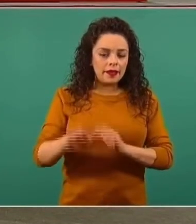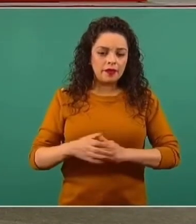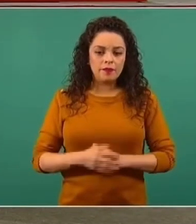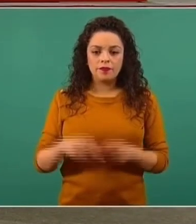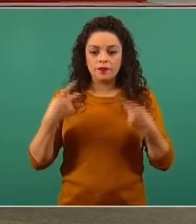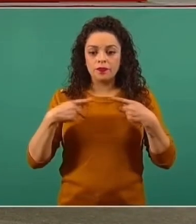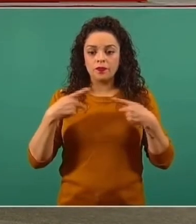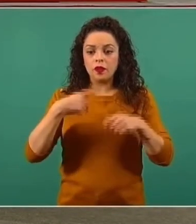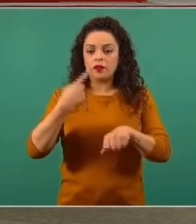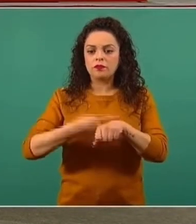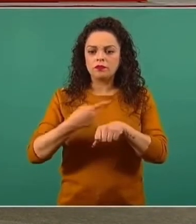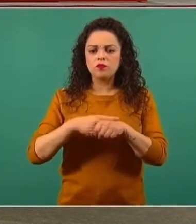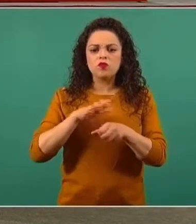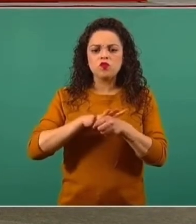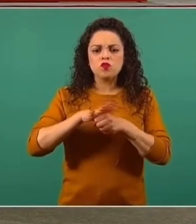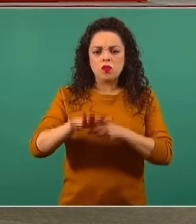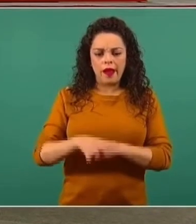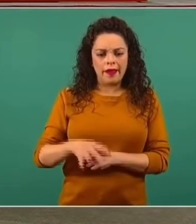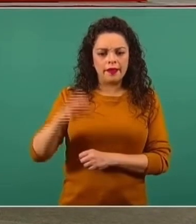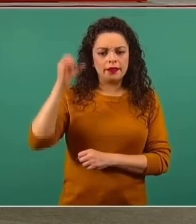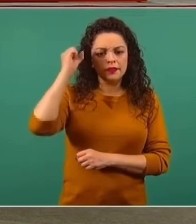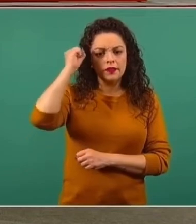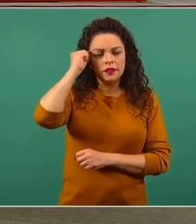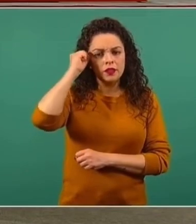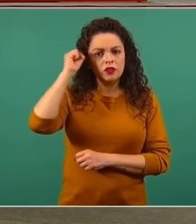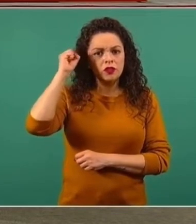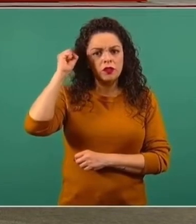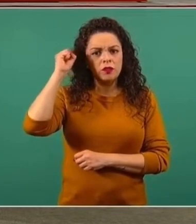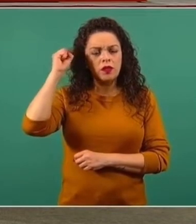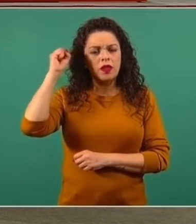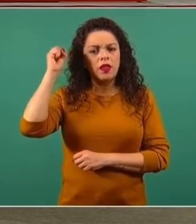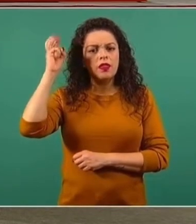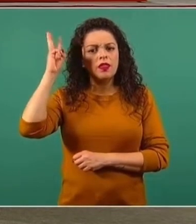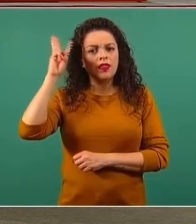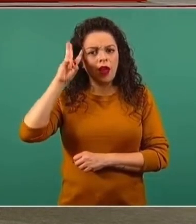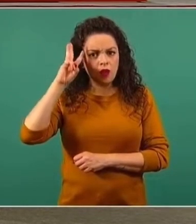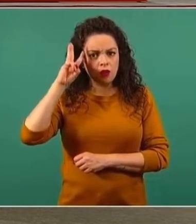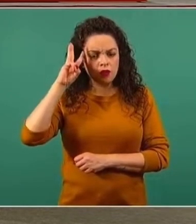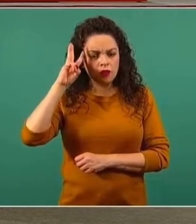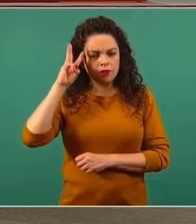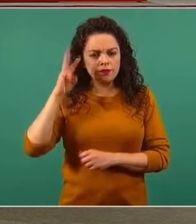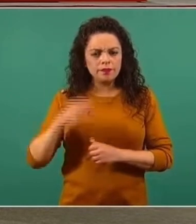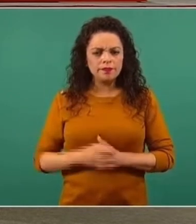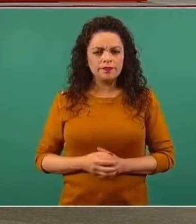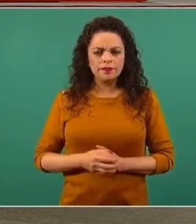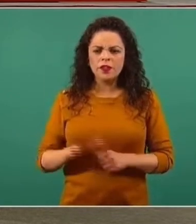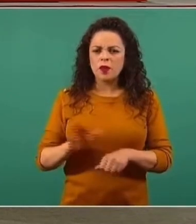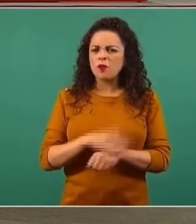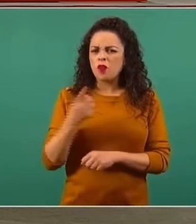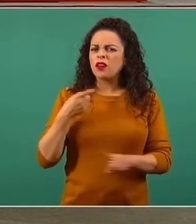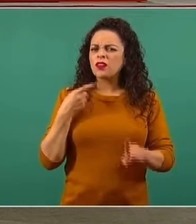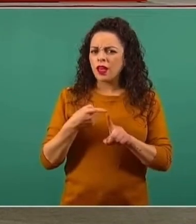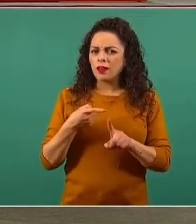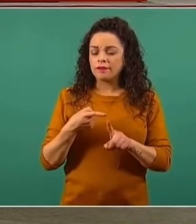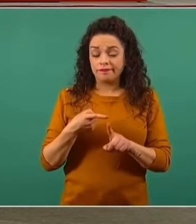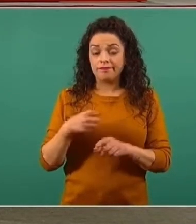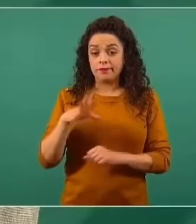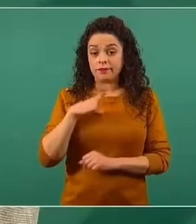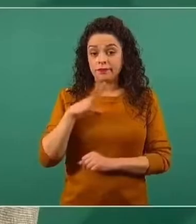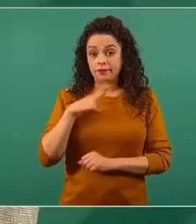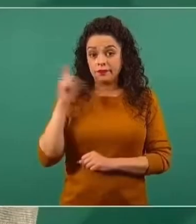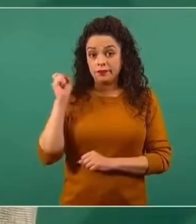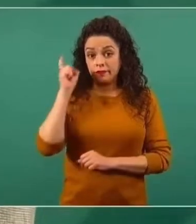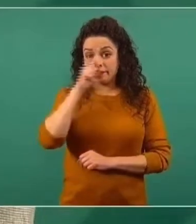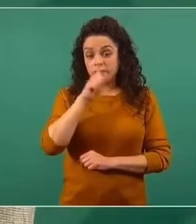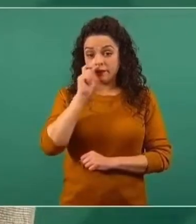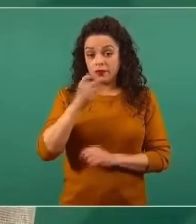síndrome de Down. Voy a referirme brevemente al síndrome de Down, en el sentido de que el síndrome de Down implica una serie de retos de